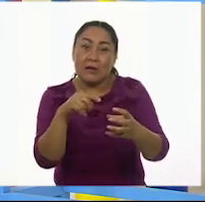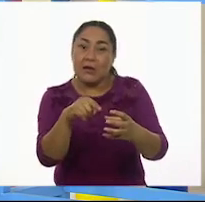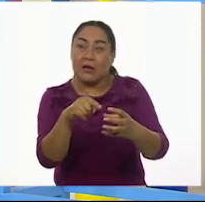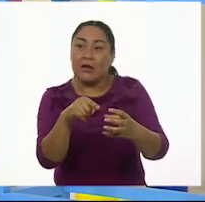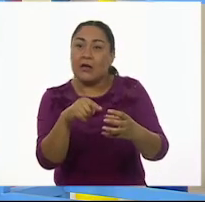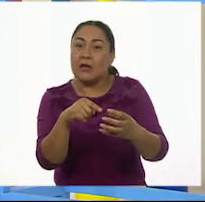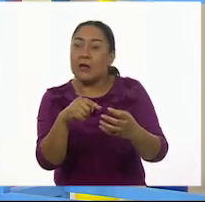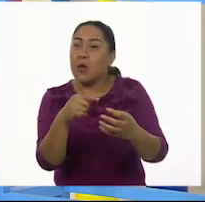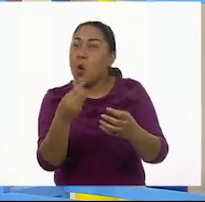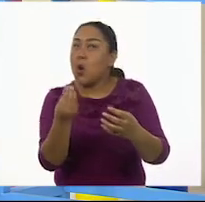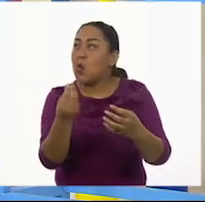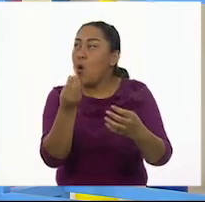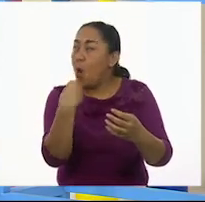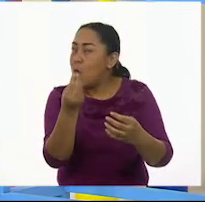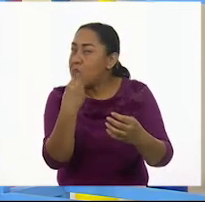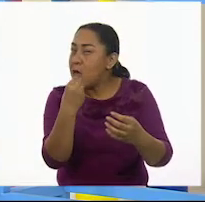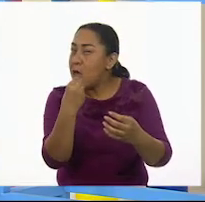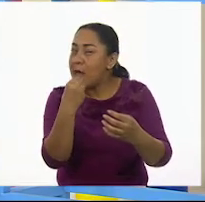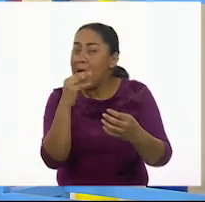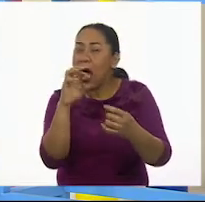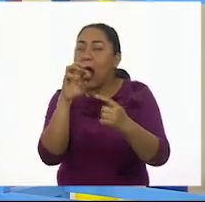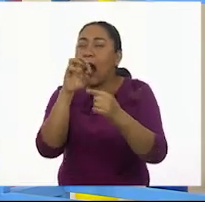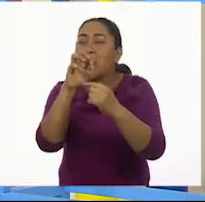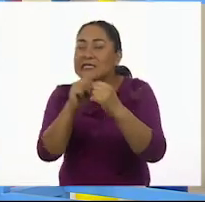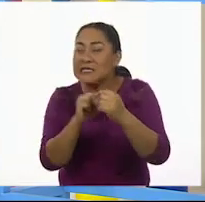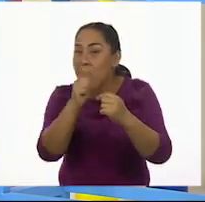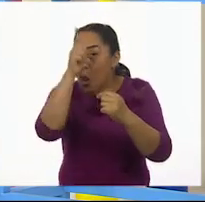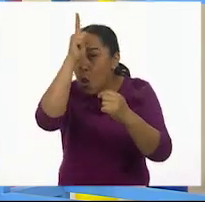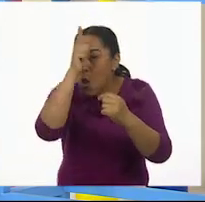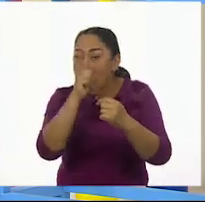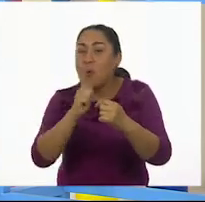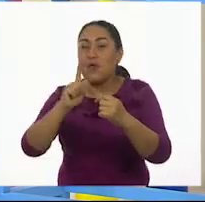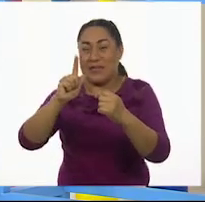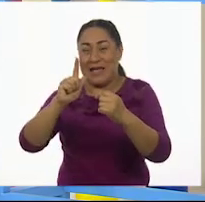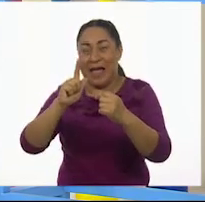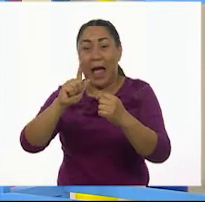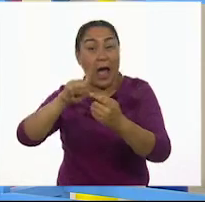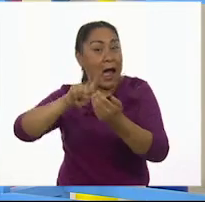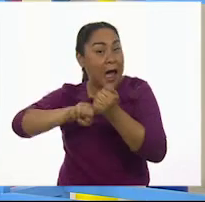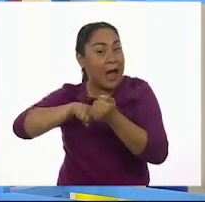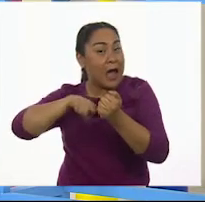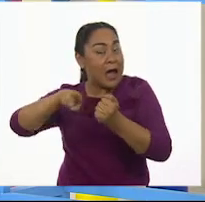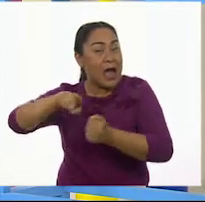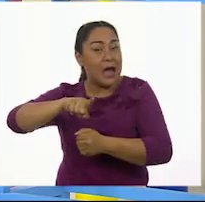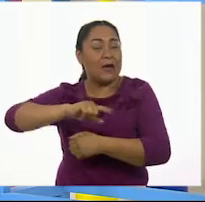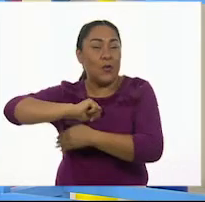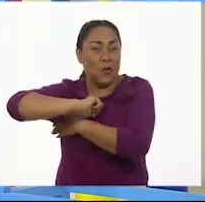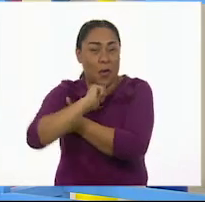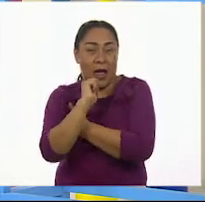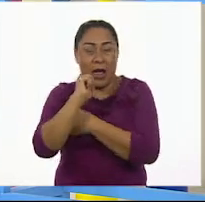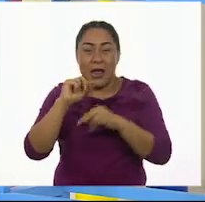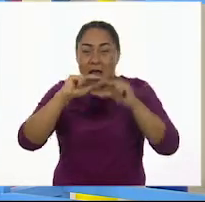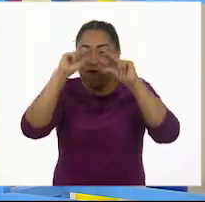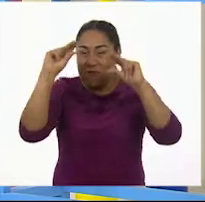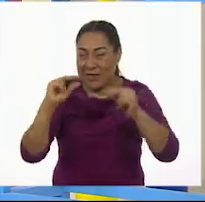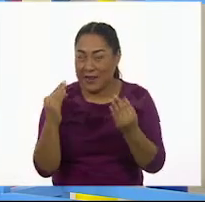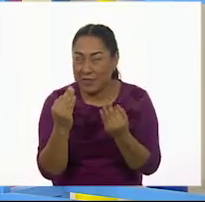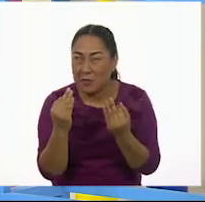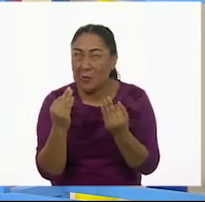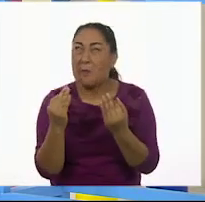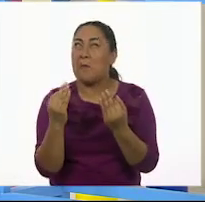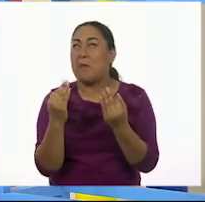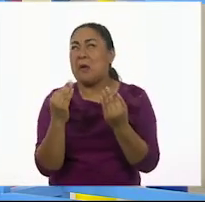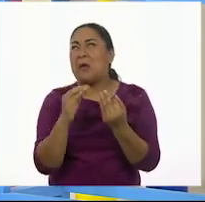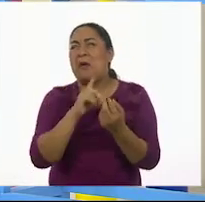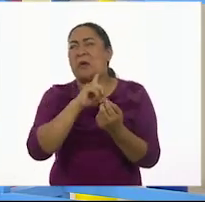Come un pedazo de luna que guardó en su refrigerador. Y se